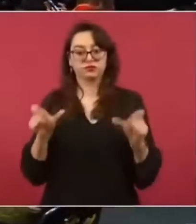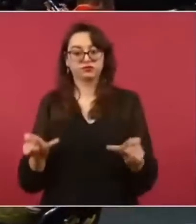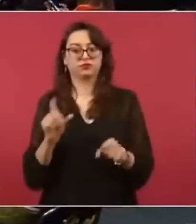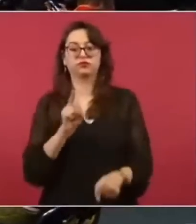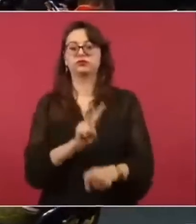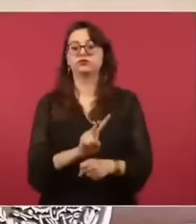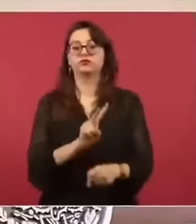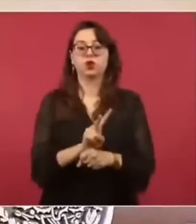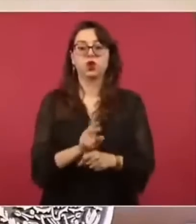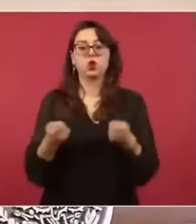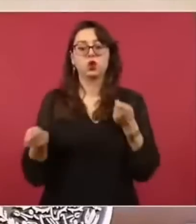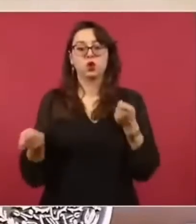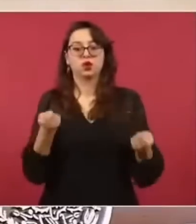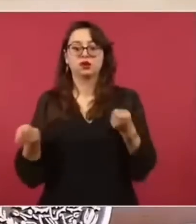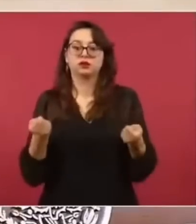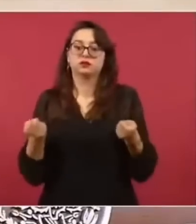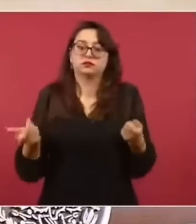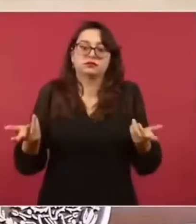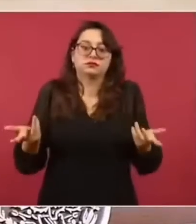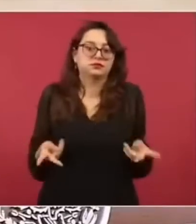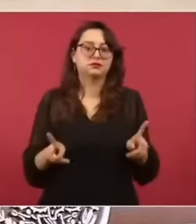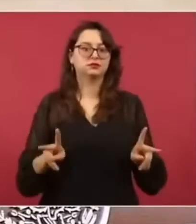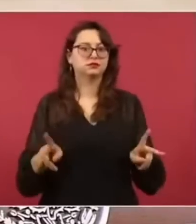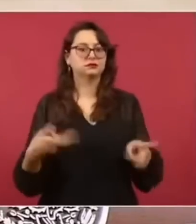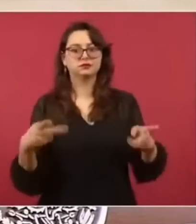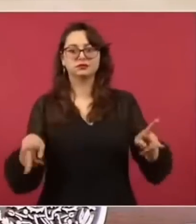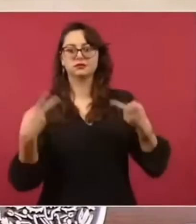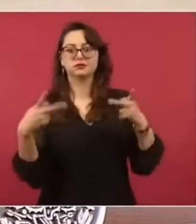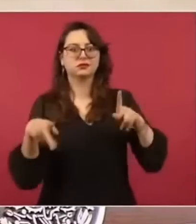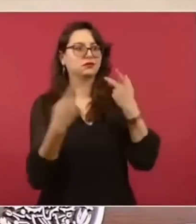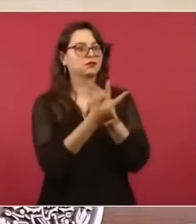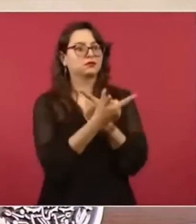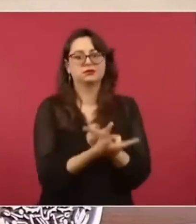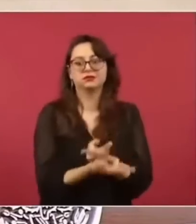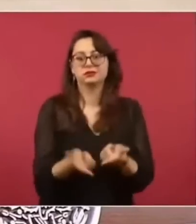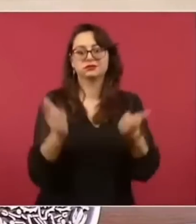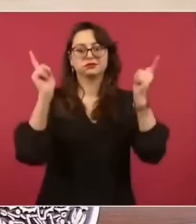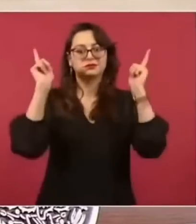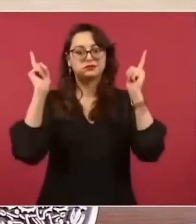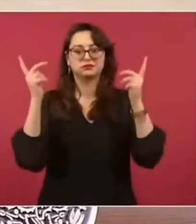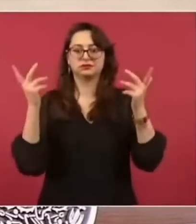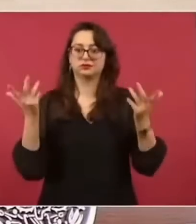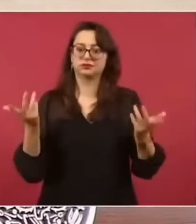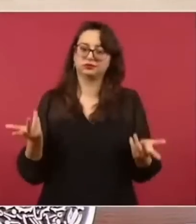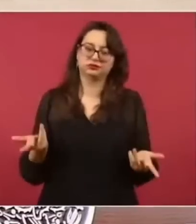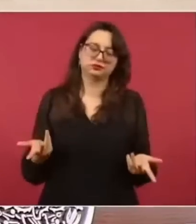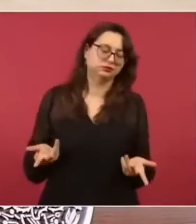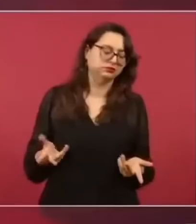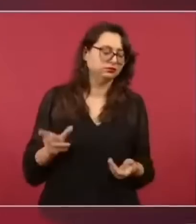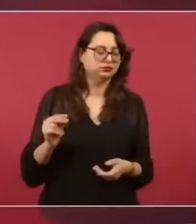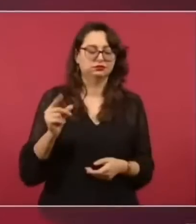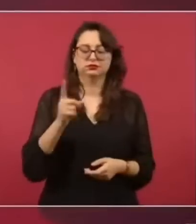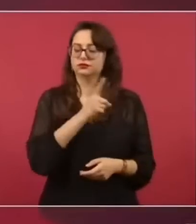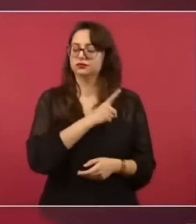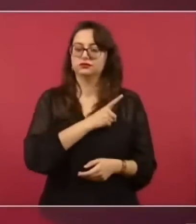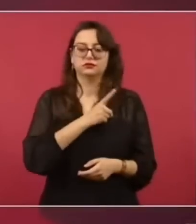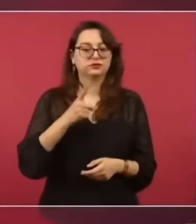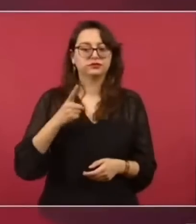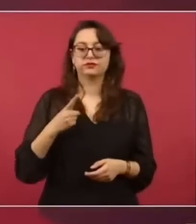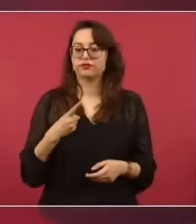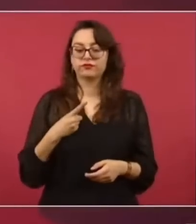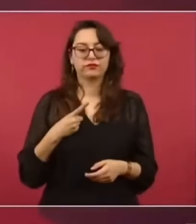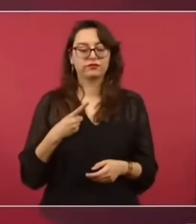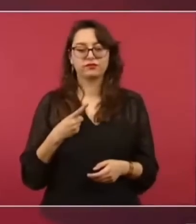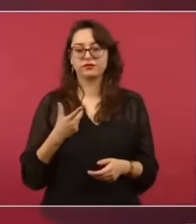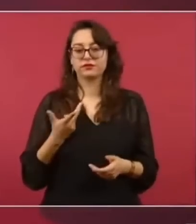se venda de manera libre las armas